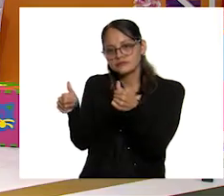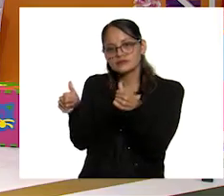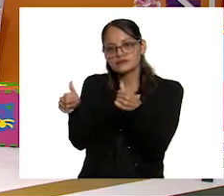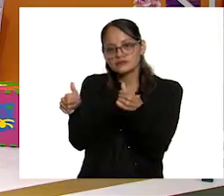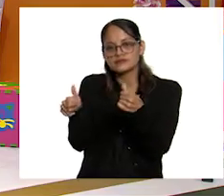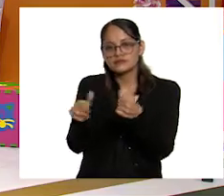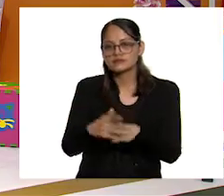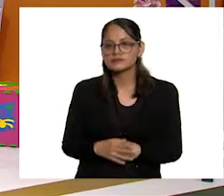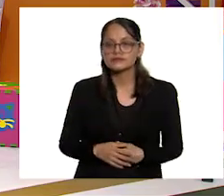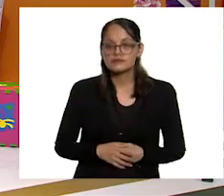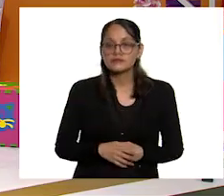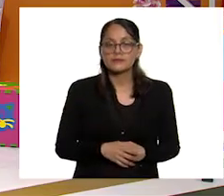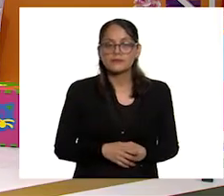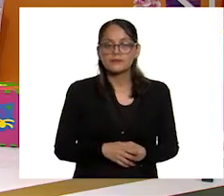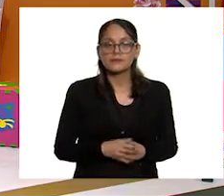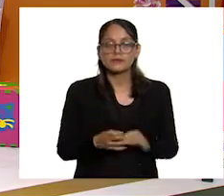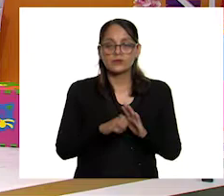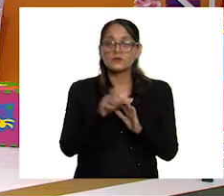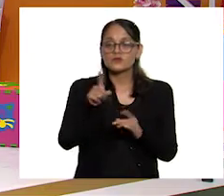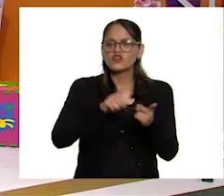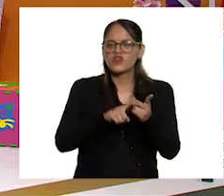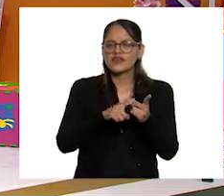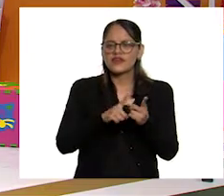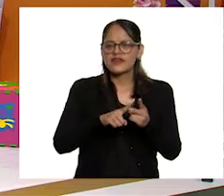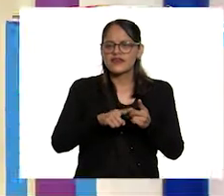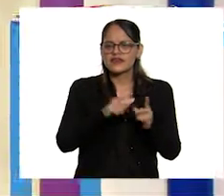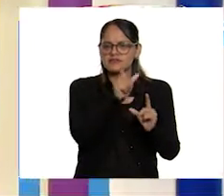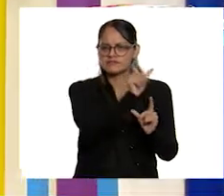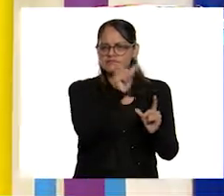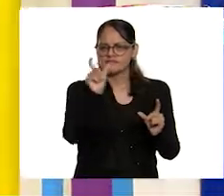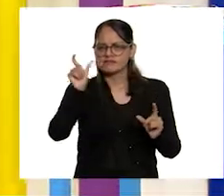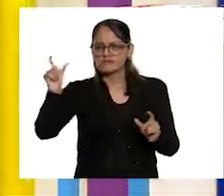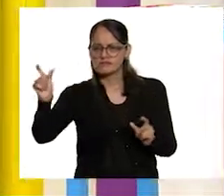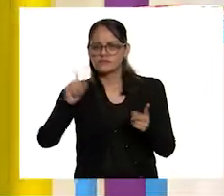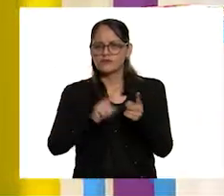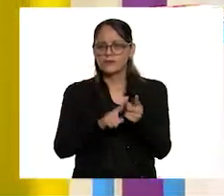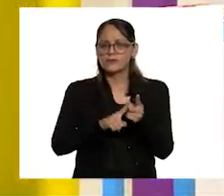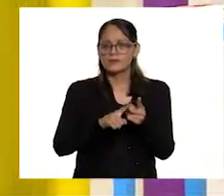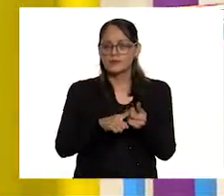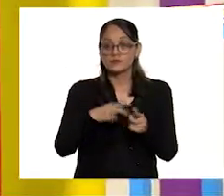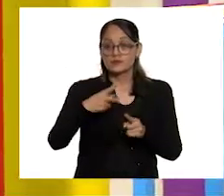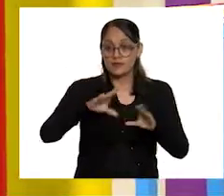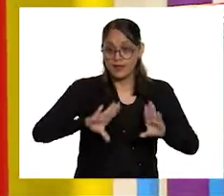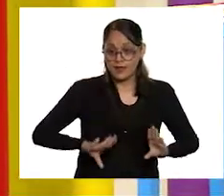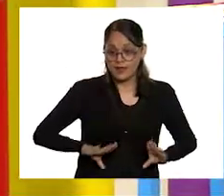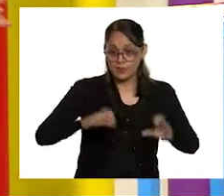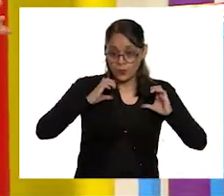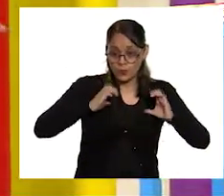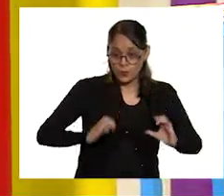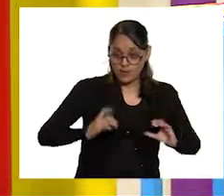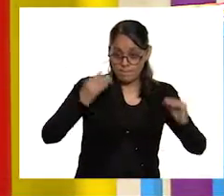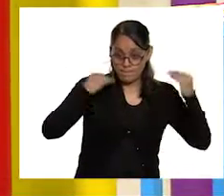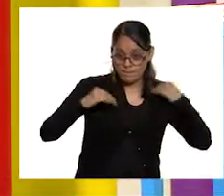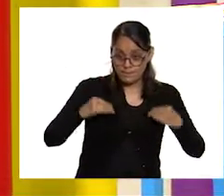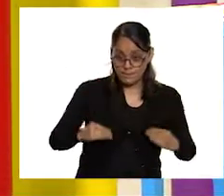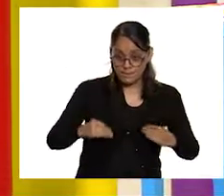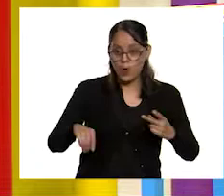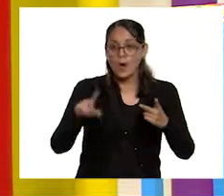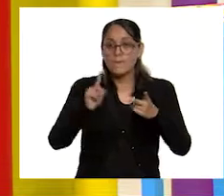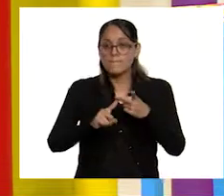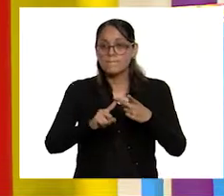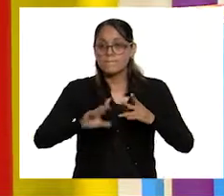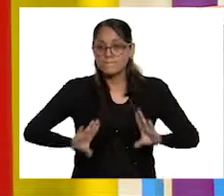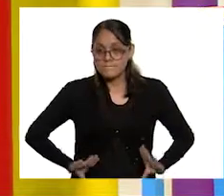Atentos. Ustedes, ¿dónde creen que quepa esta categoría? Es una característica de personalidad.